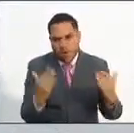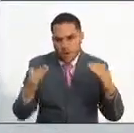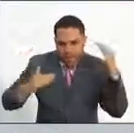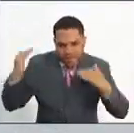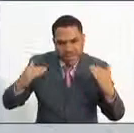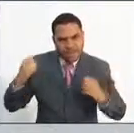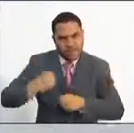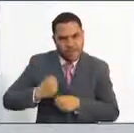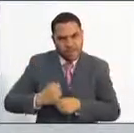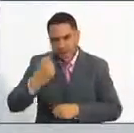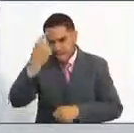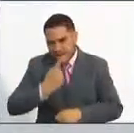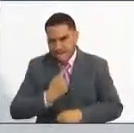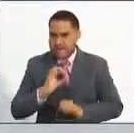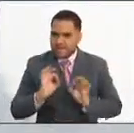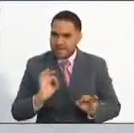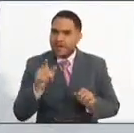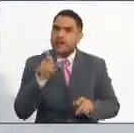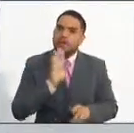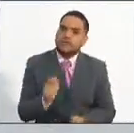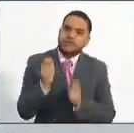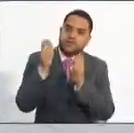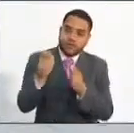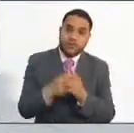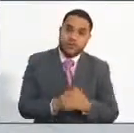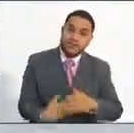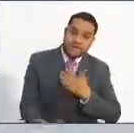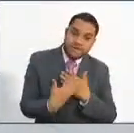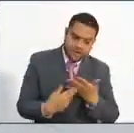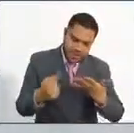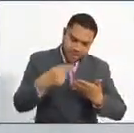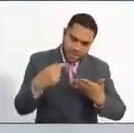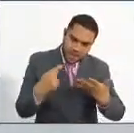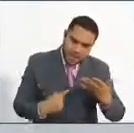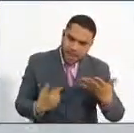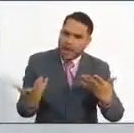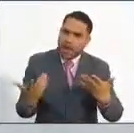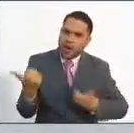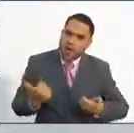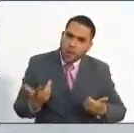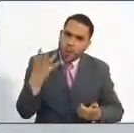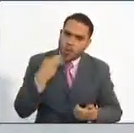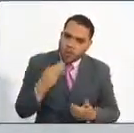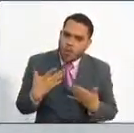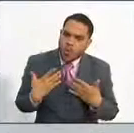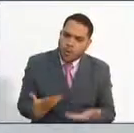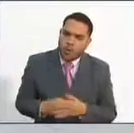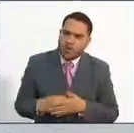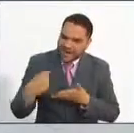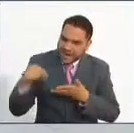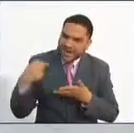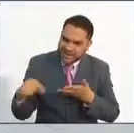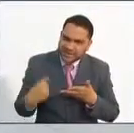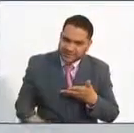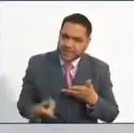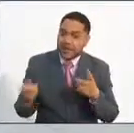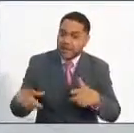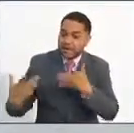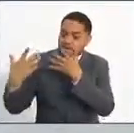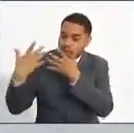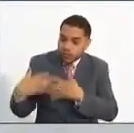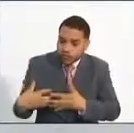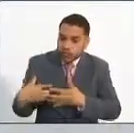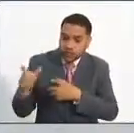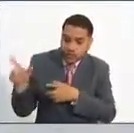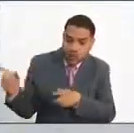entidad en la cual se precisan cuáles son los requisitos de estudio, de experiencia, al igual que las funciones o las responsabilidades que debe